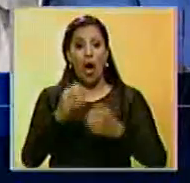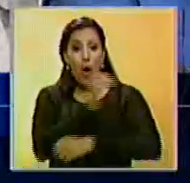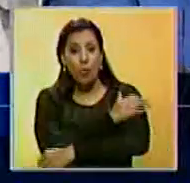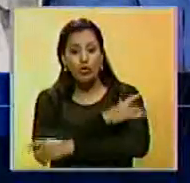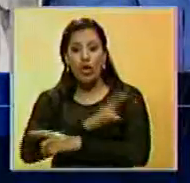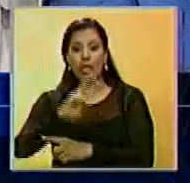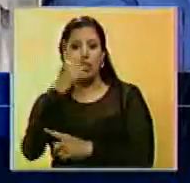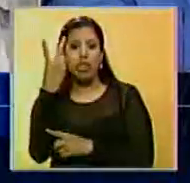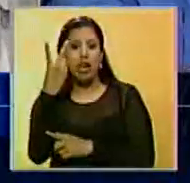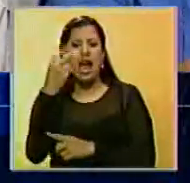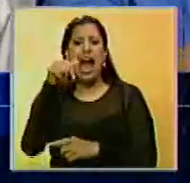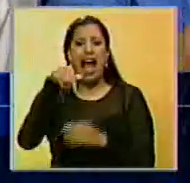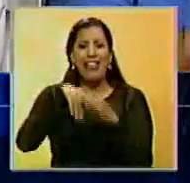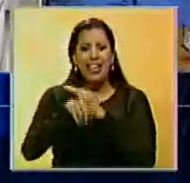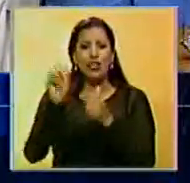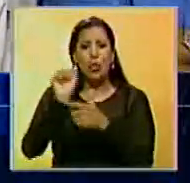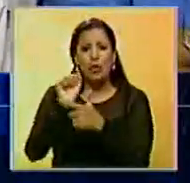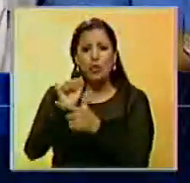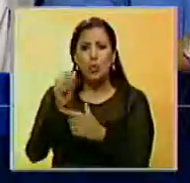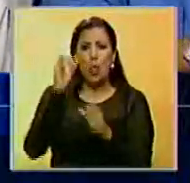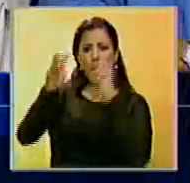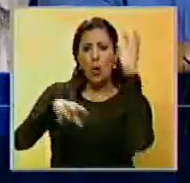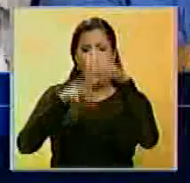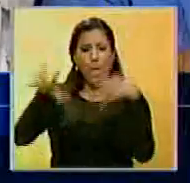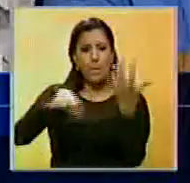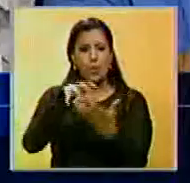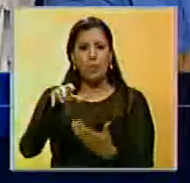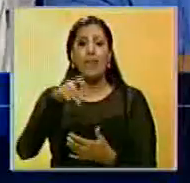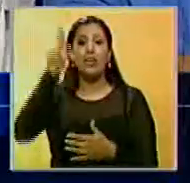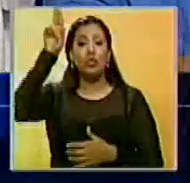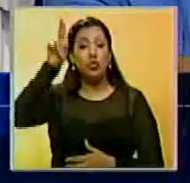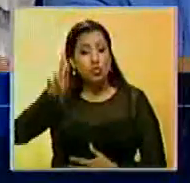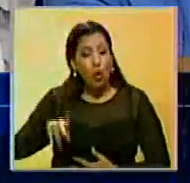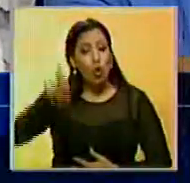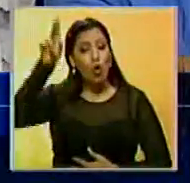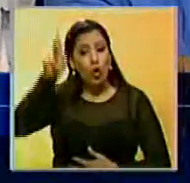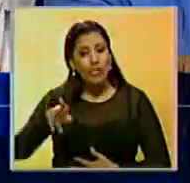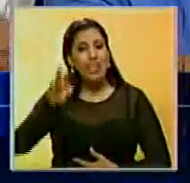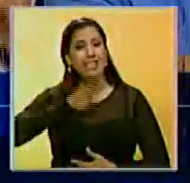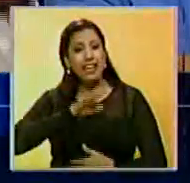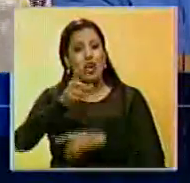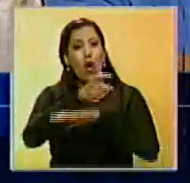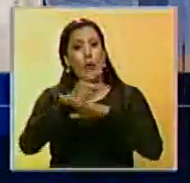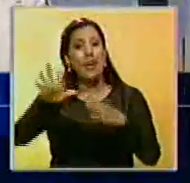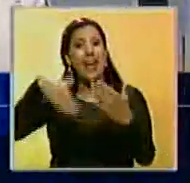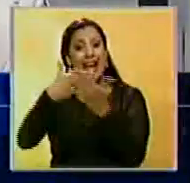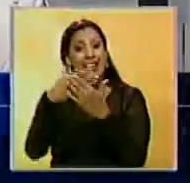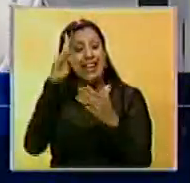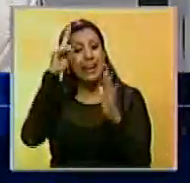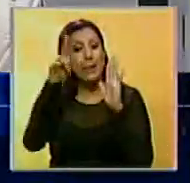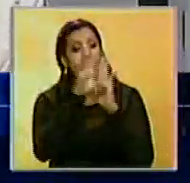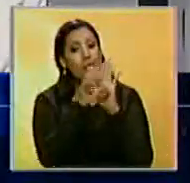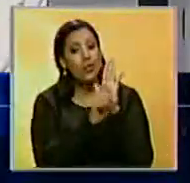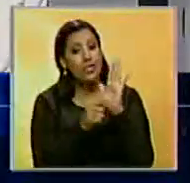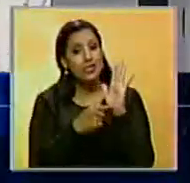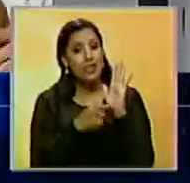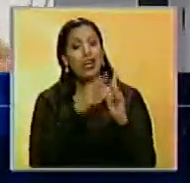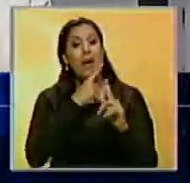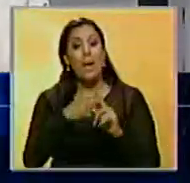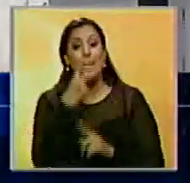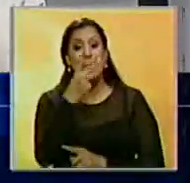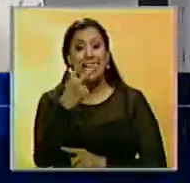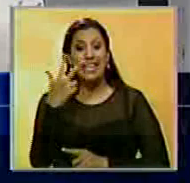de todos los días hasta que logremos nosotros que el gobierno entre por aquí. De las 23